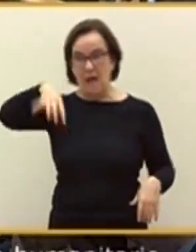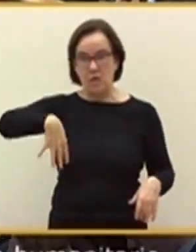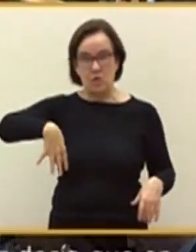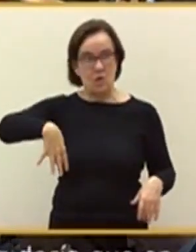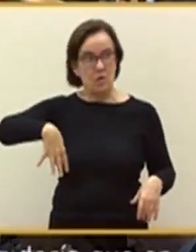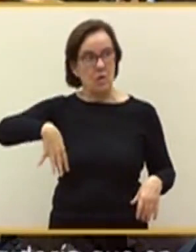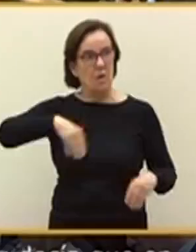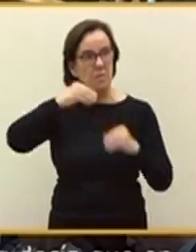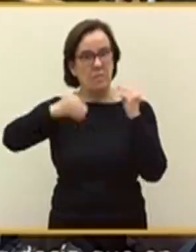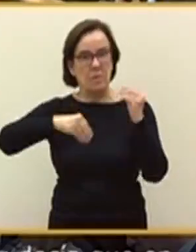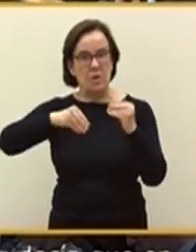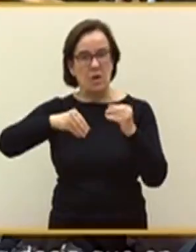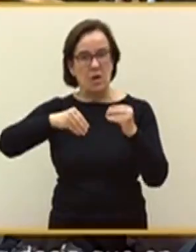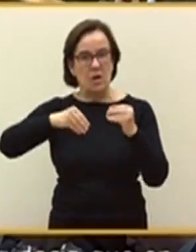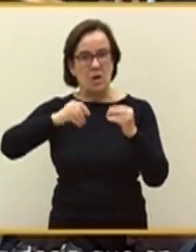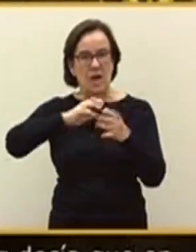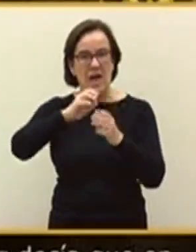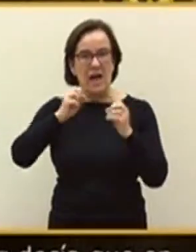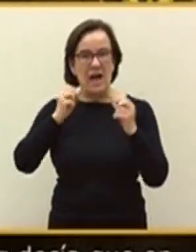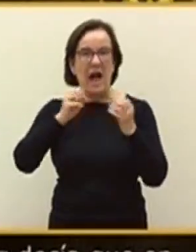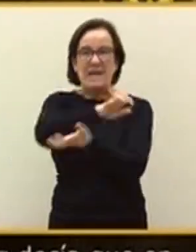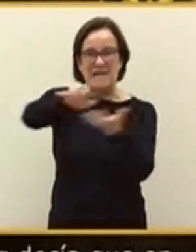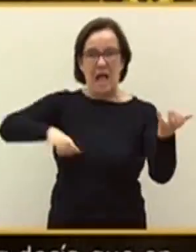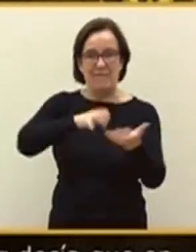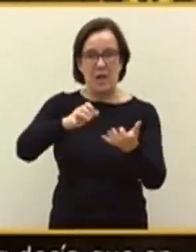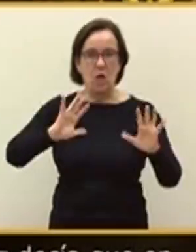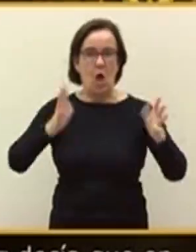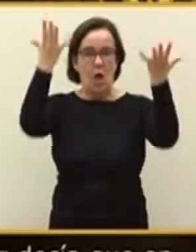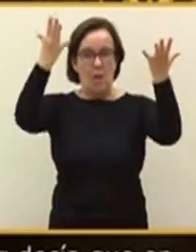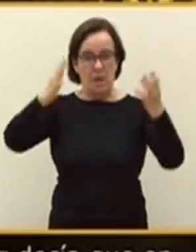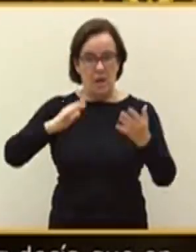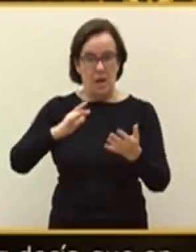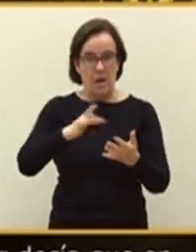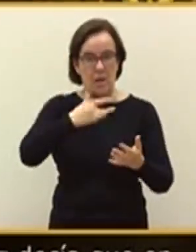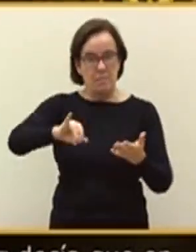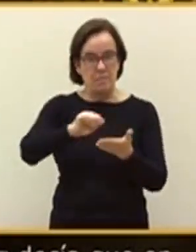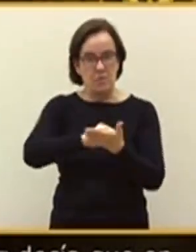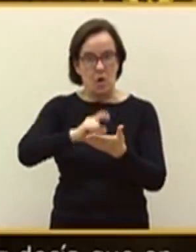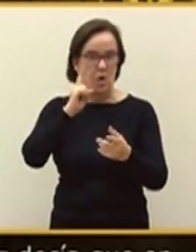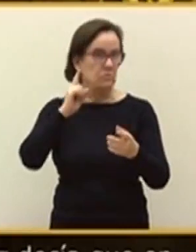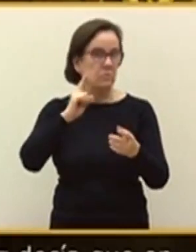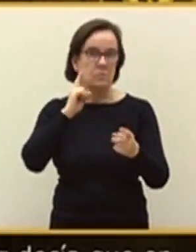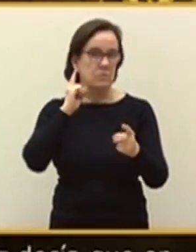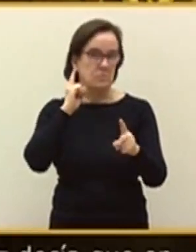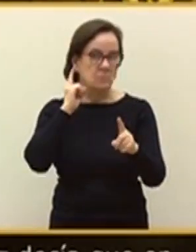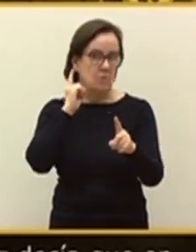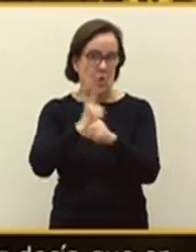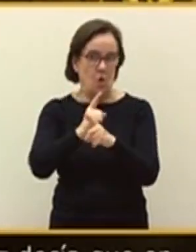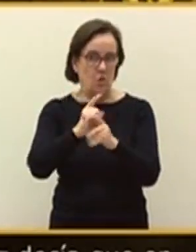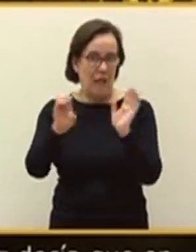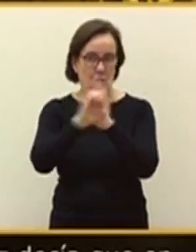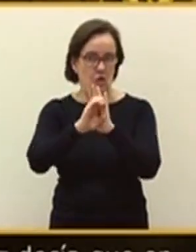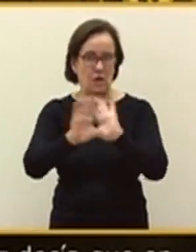y que la amnistía era claramente inconstitucional. Cuando decía que los policías nacionales